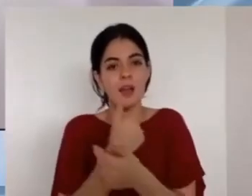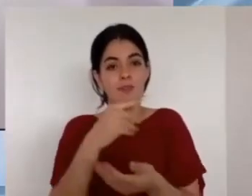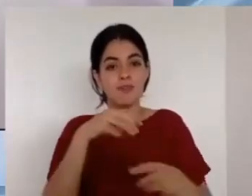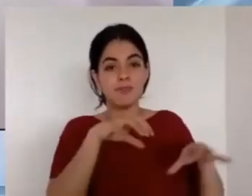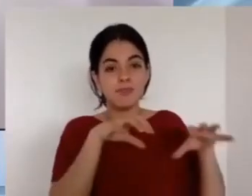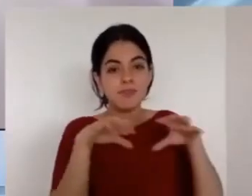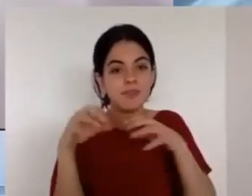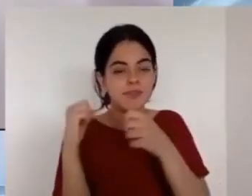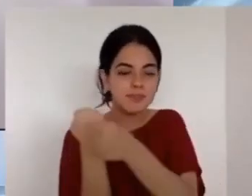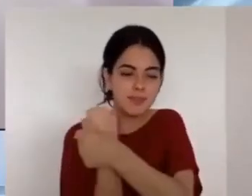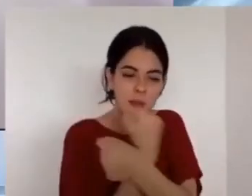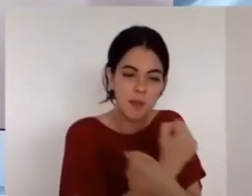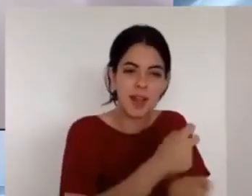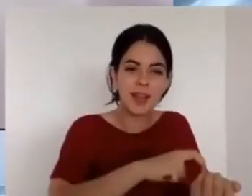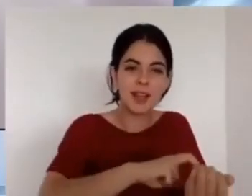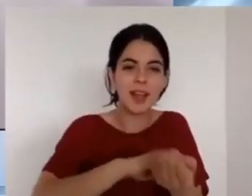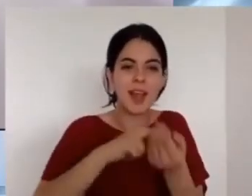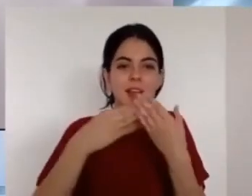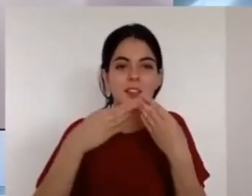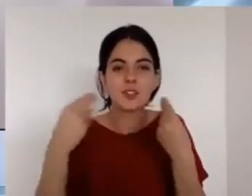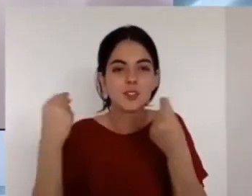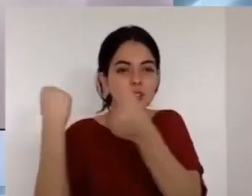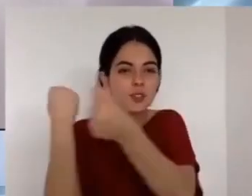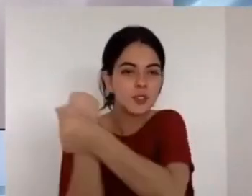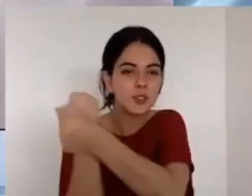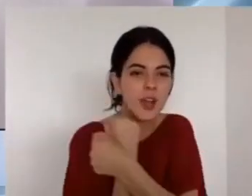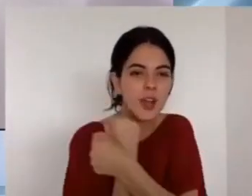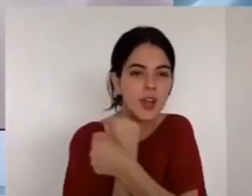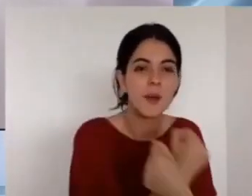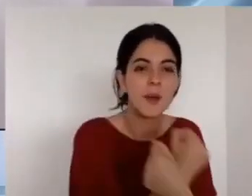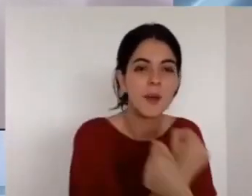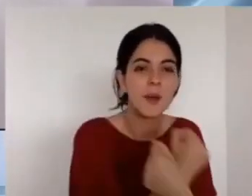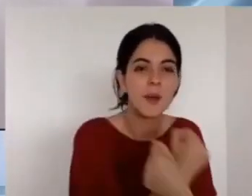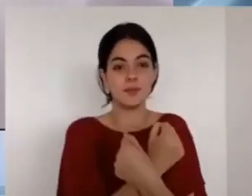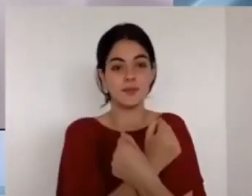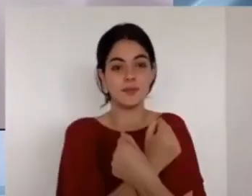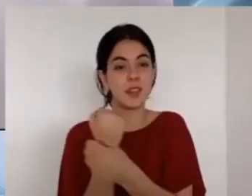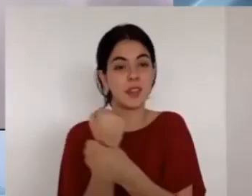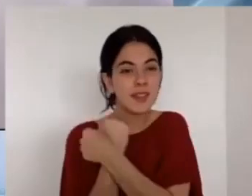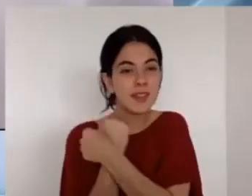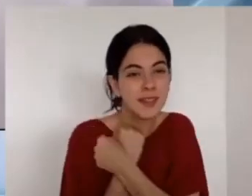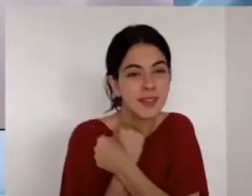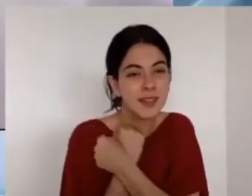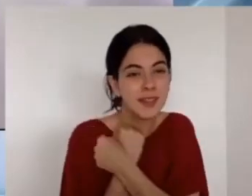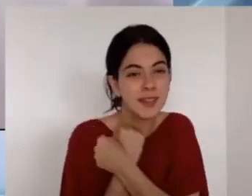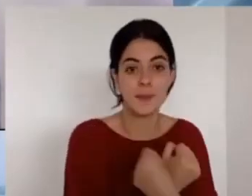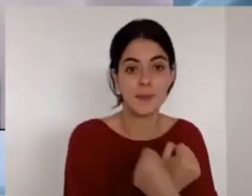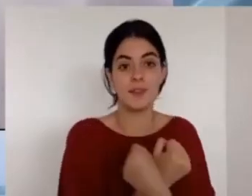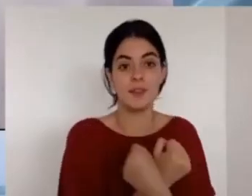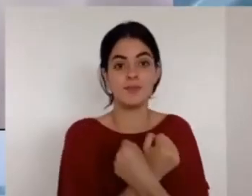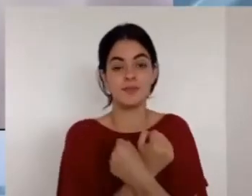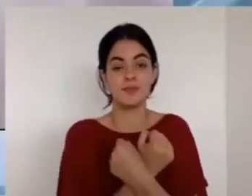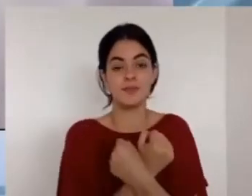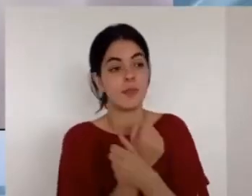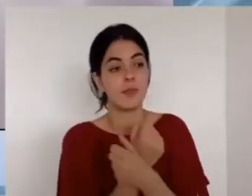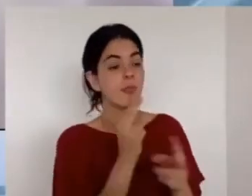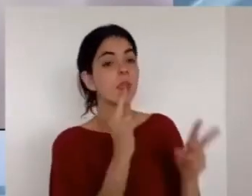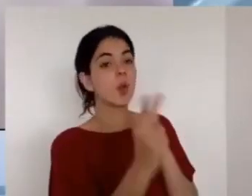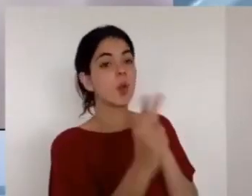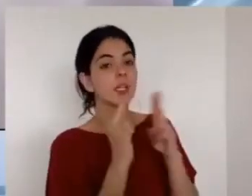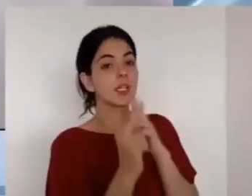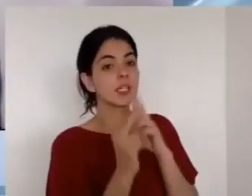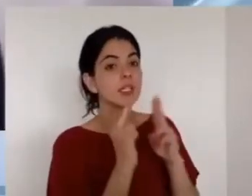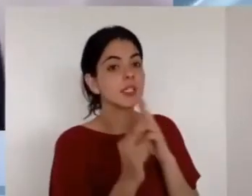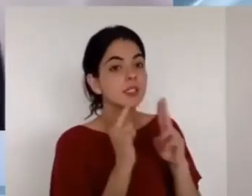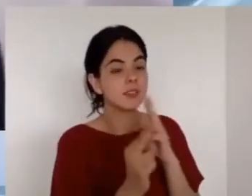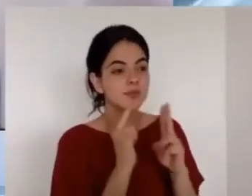porque cuando se rompe la comunión con la esposa estoy poniendo un ejemplo simplemente puede